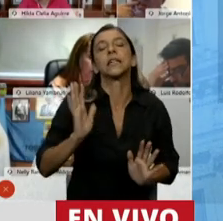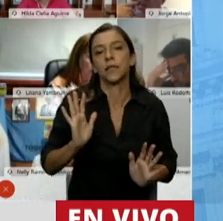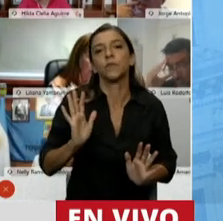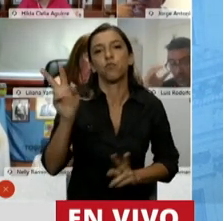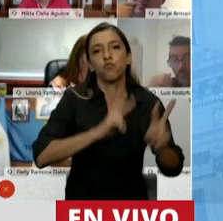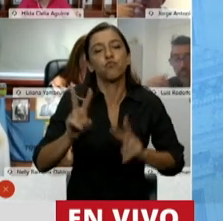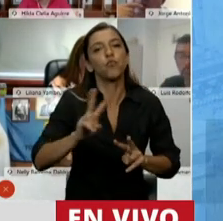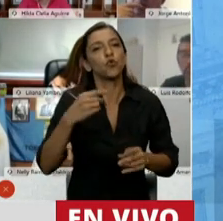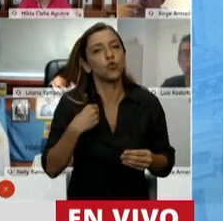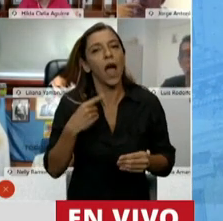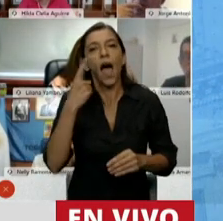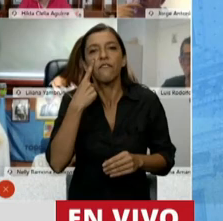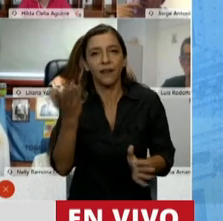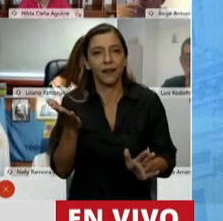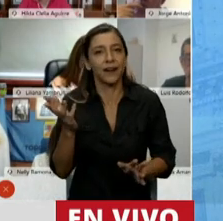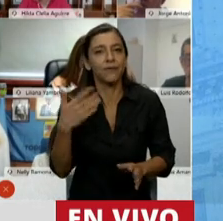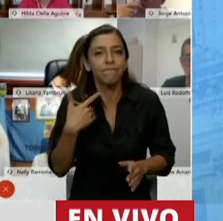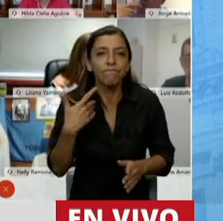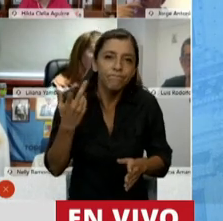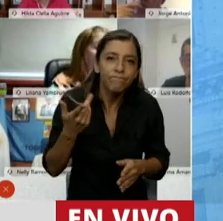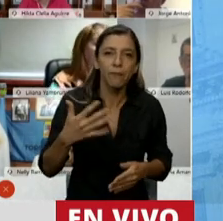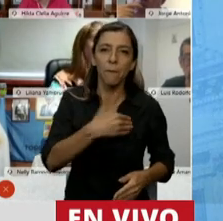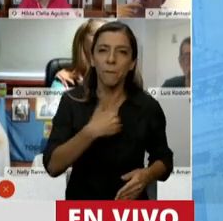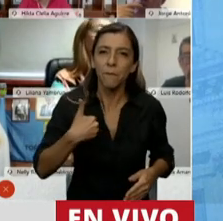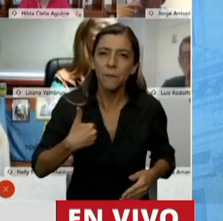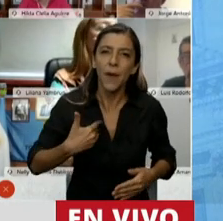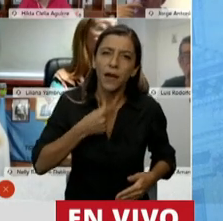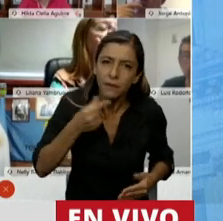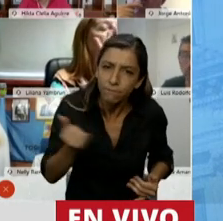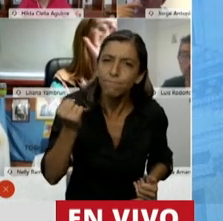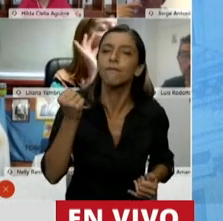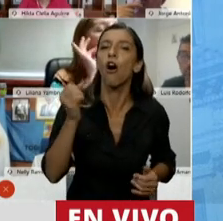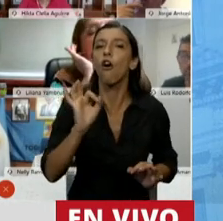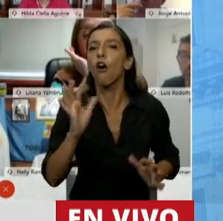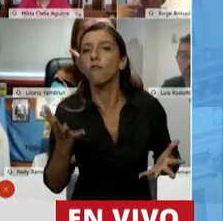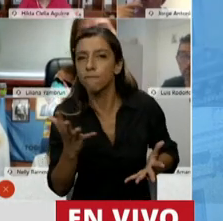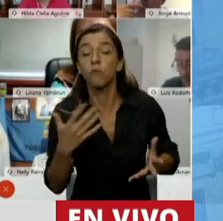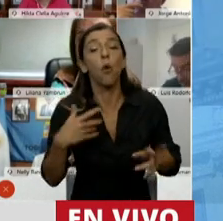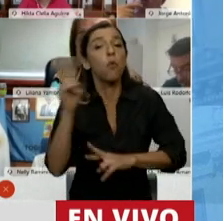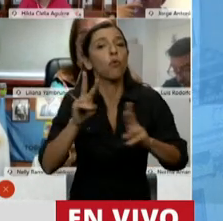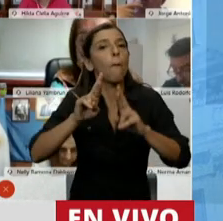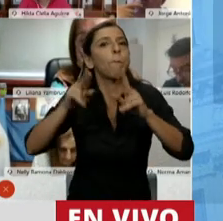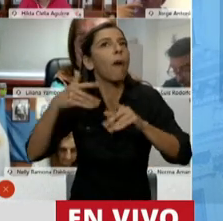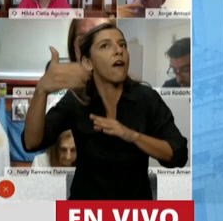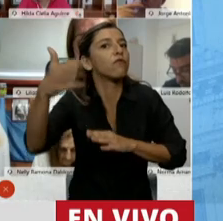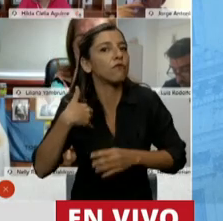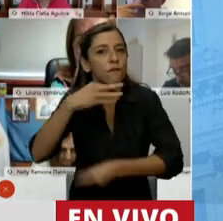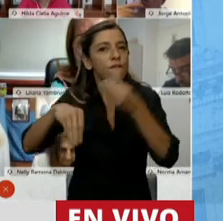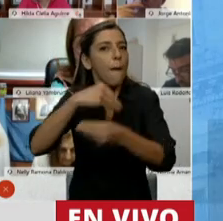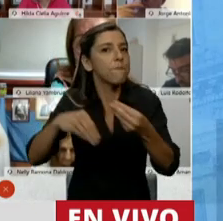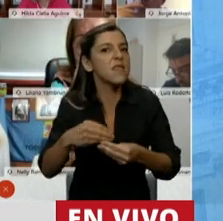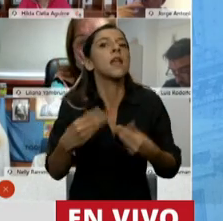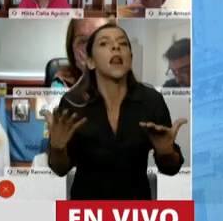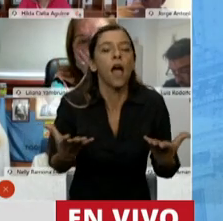valorice la maternidad deseada, pero también permita poner en práctica el derecho de una planificación familiar y